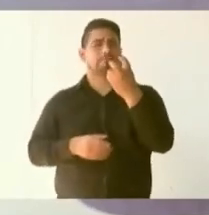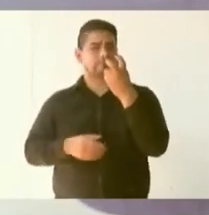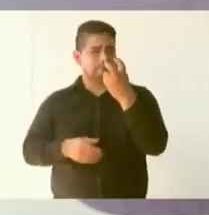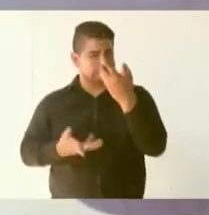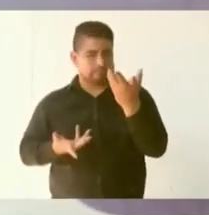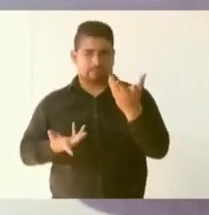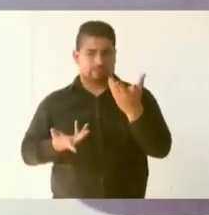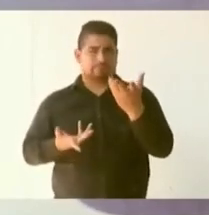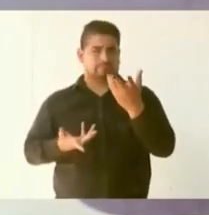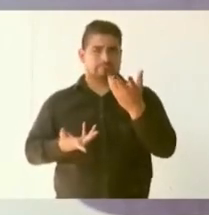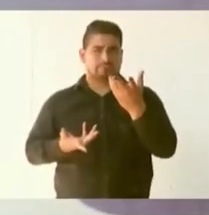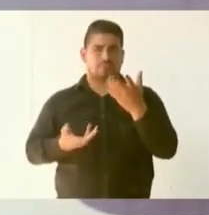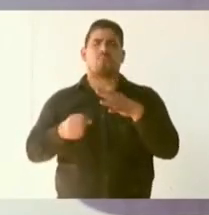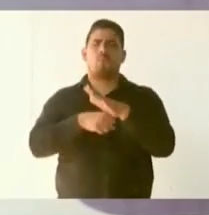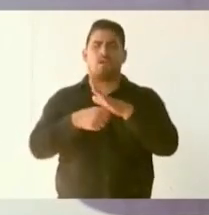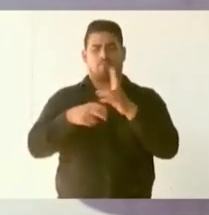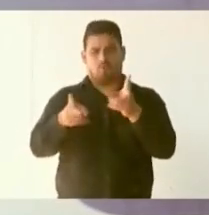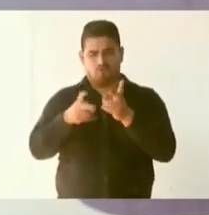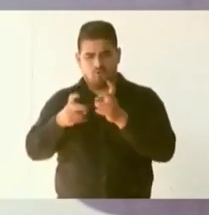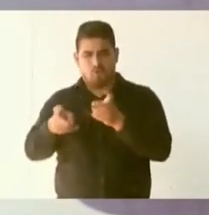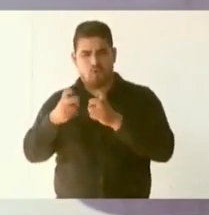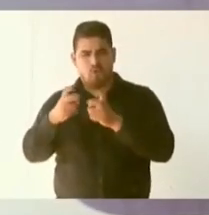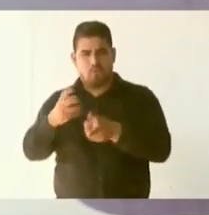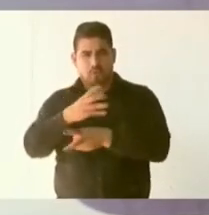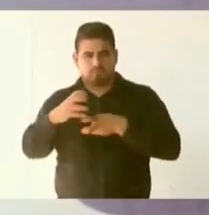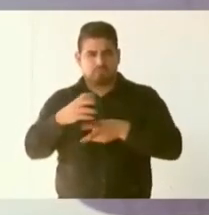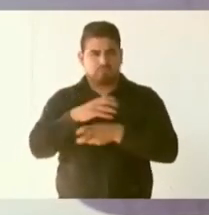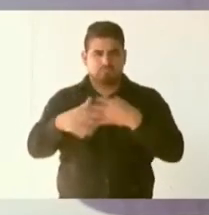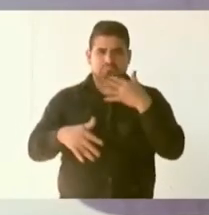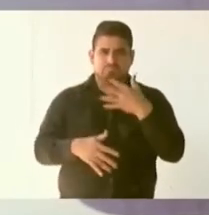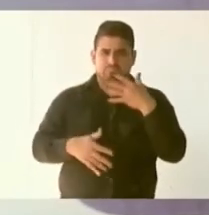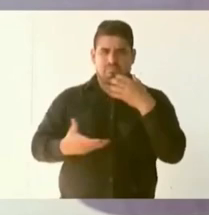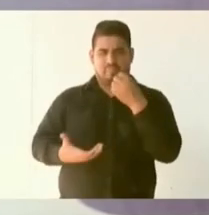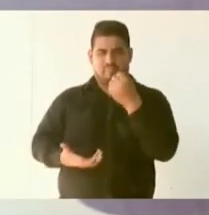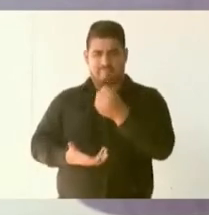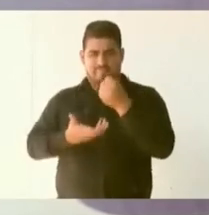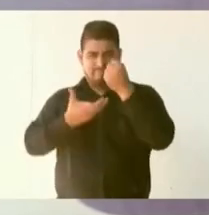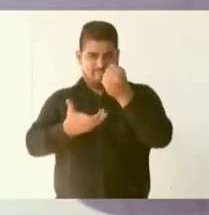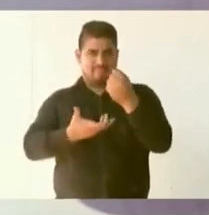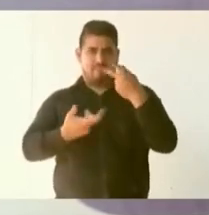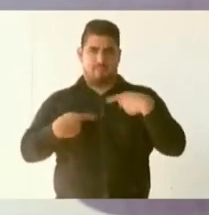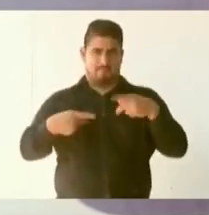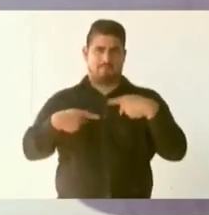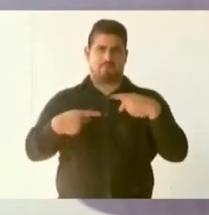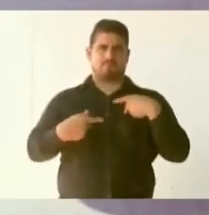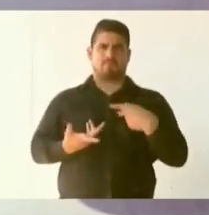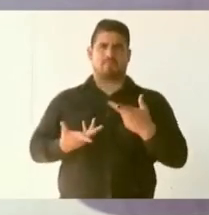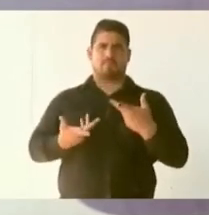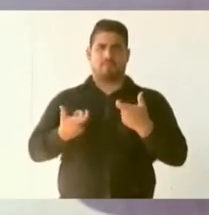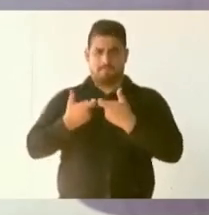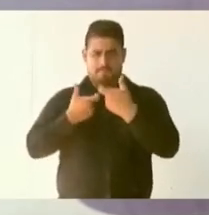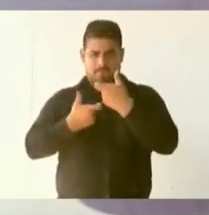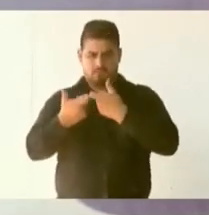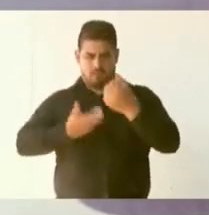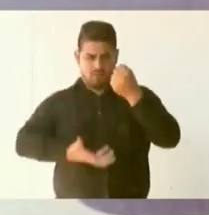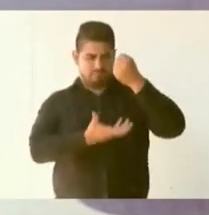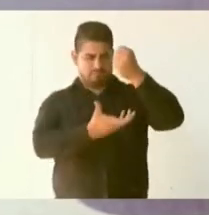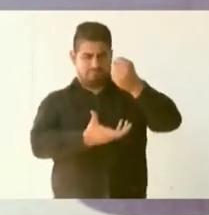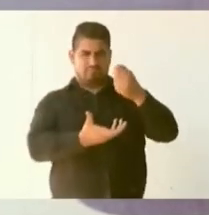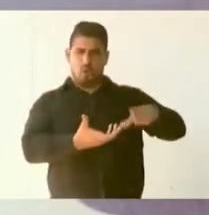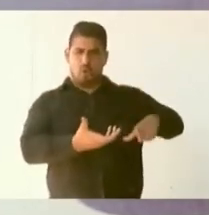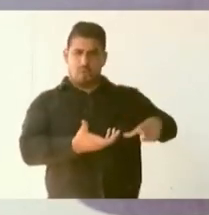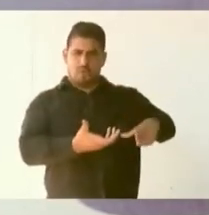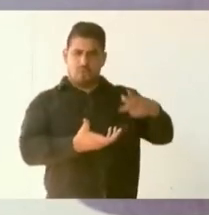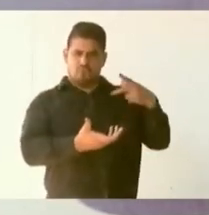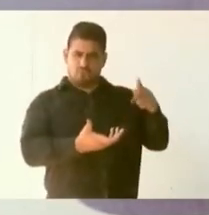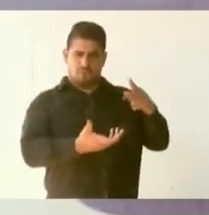Era el robo que se hacía del dinero del pueblo, porque el presupuesto no es dinero del gobierno, el presupuesto